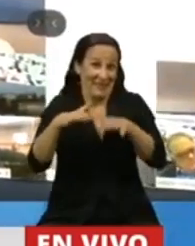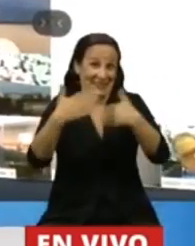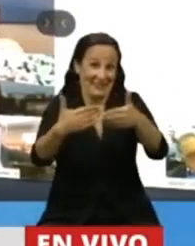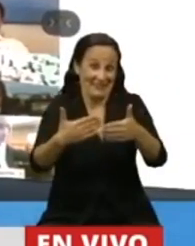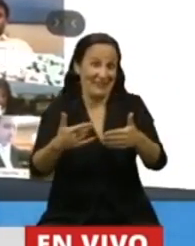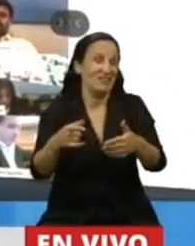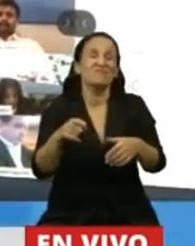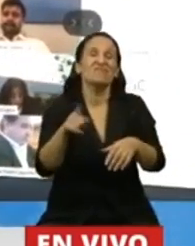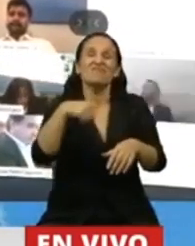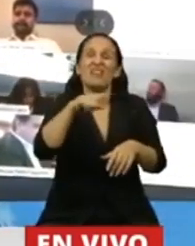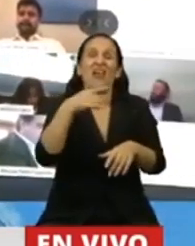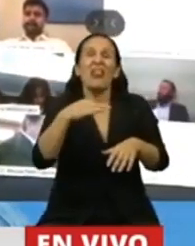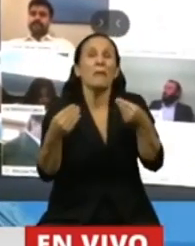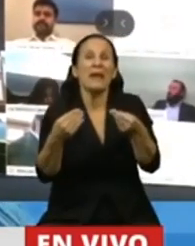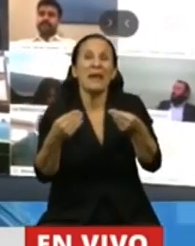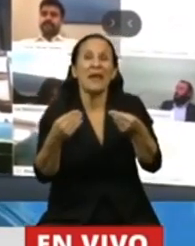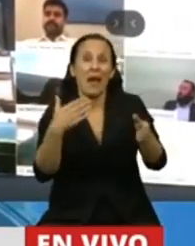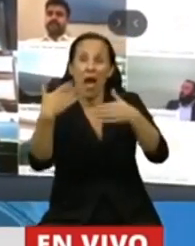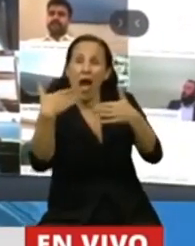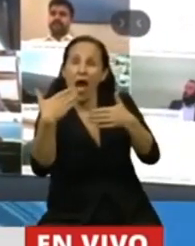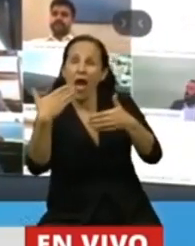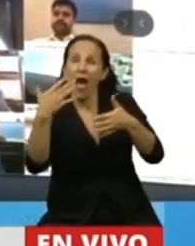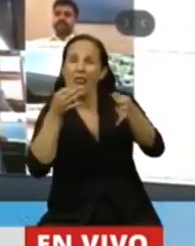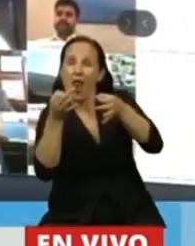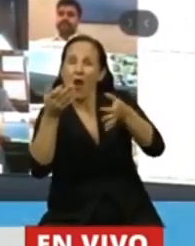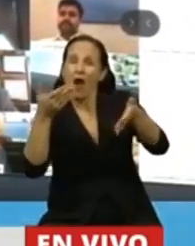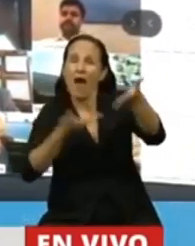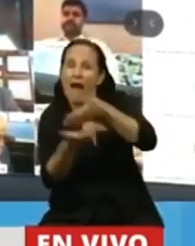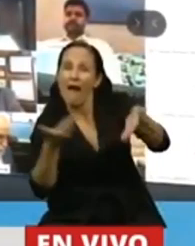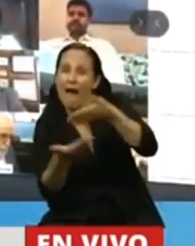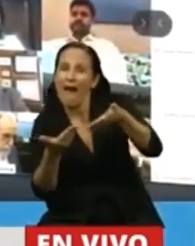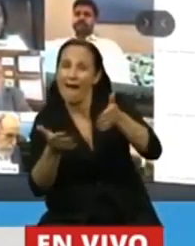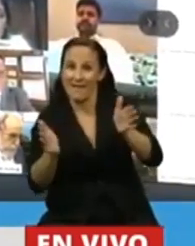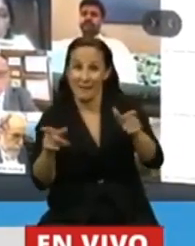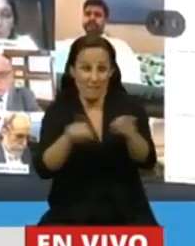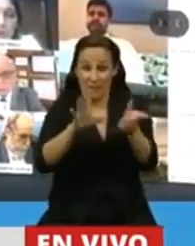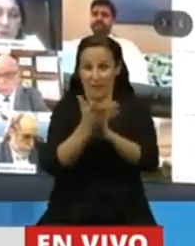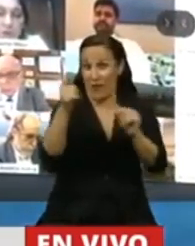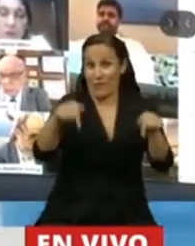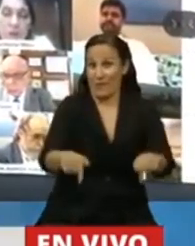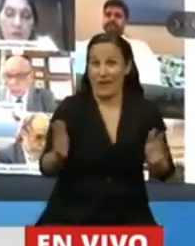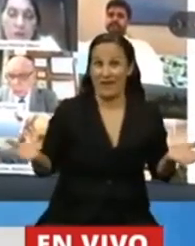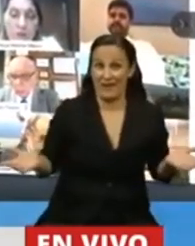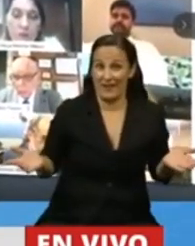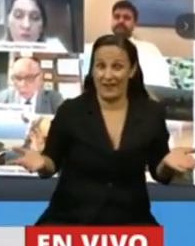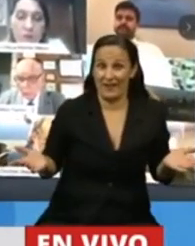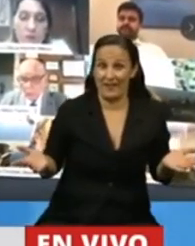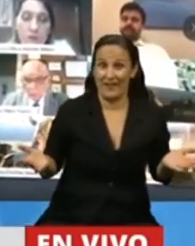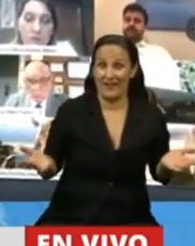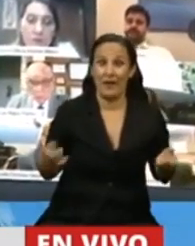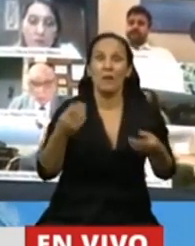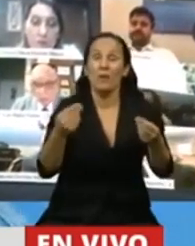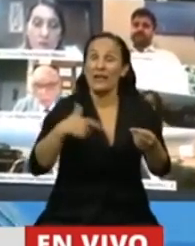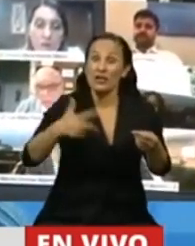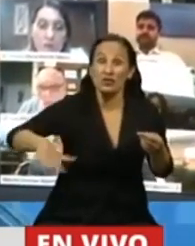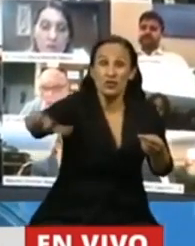Dialogar, hablar, no invocar más. ¿Cómo lo hicimos con esto? Porque salir a la recomposición